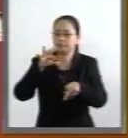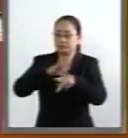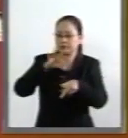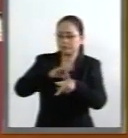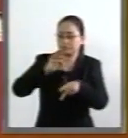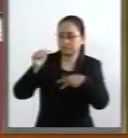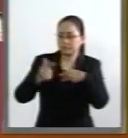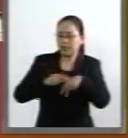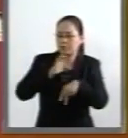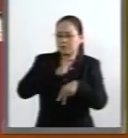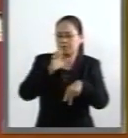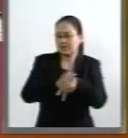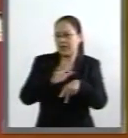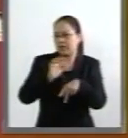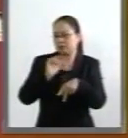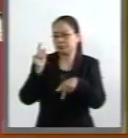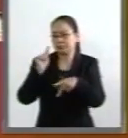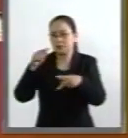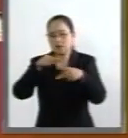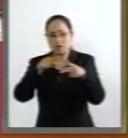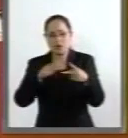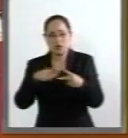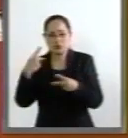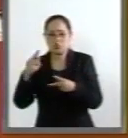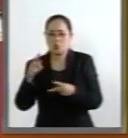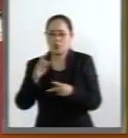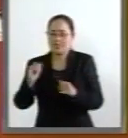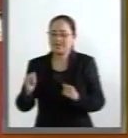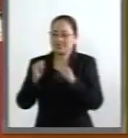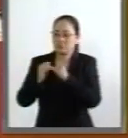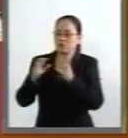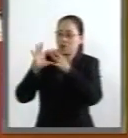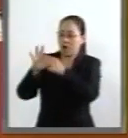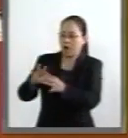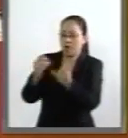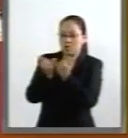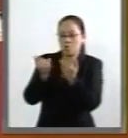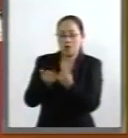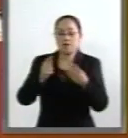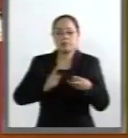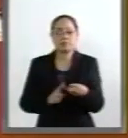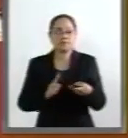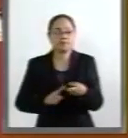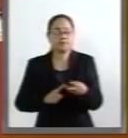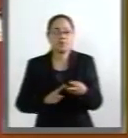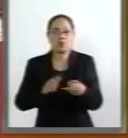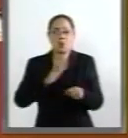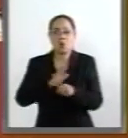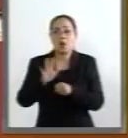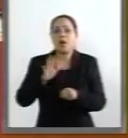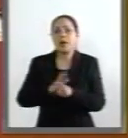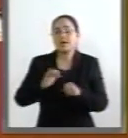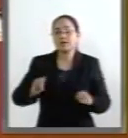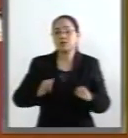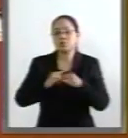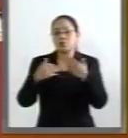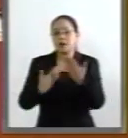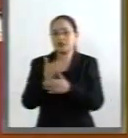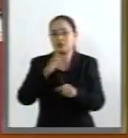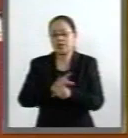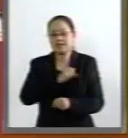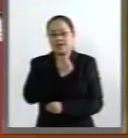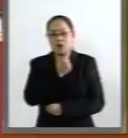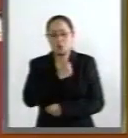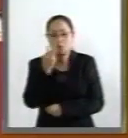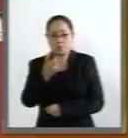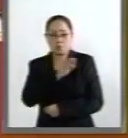alguna de las especialidades del Instituto de que se trata. En el caso del titular del Instituto Nacional de Salud Pública, podrá ser